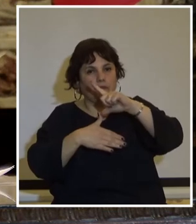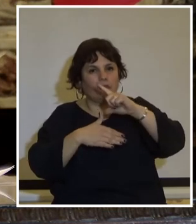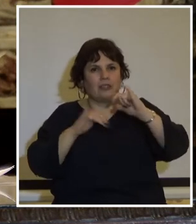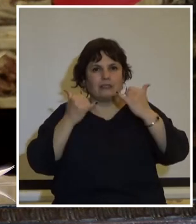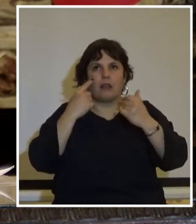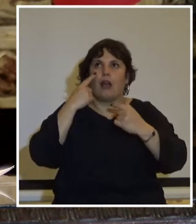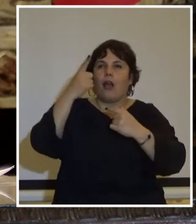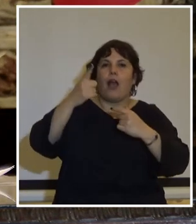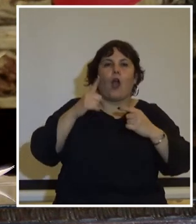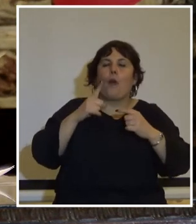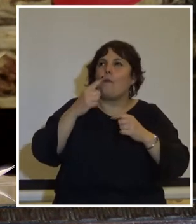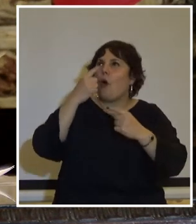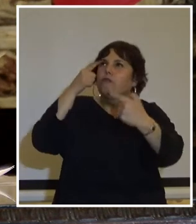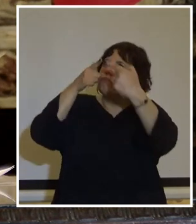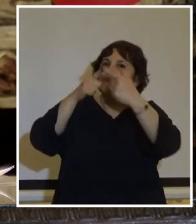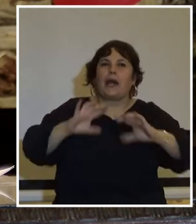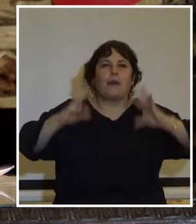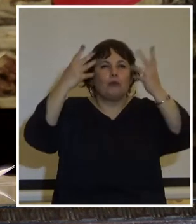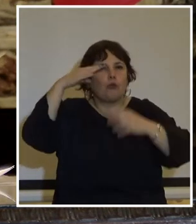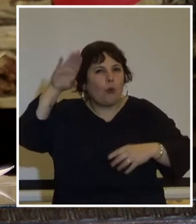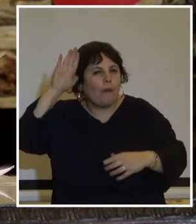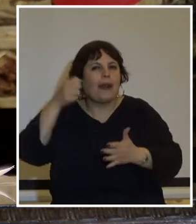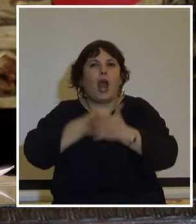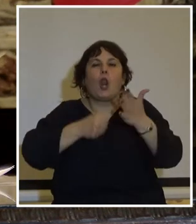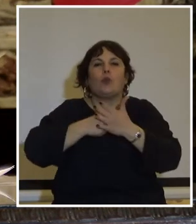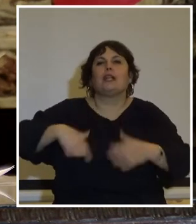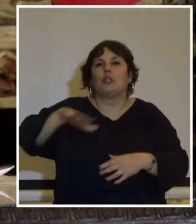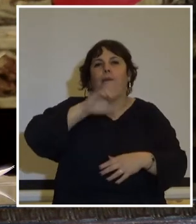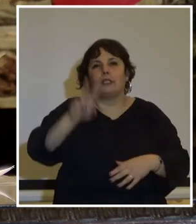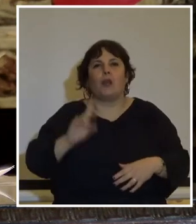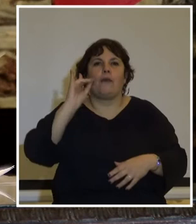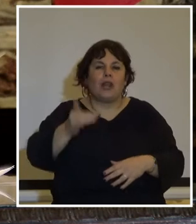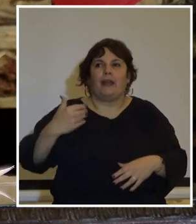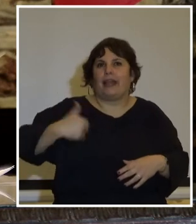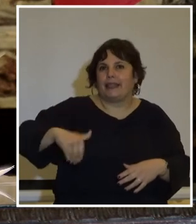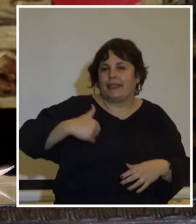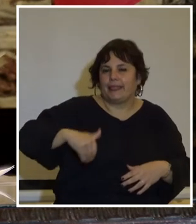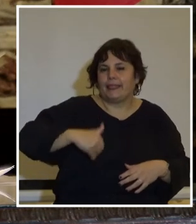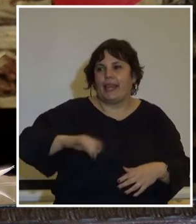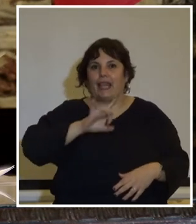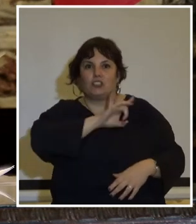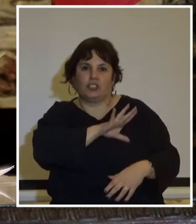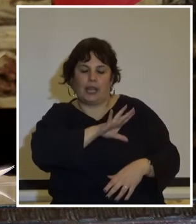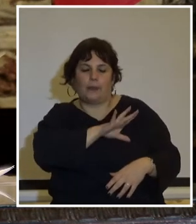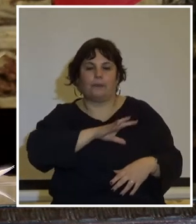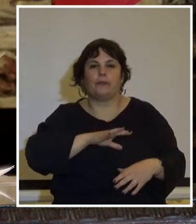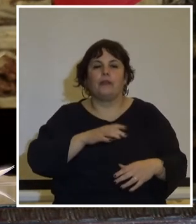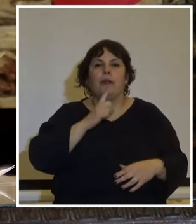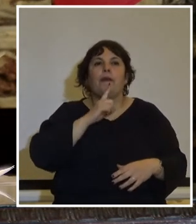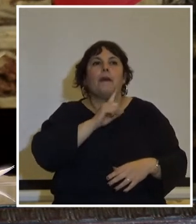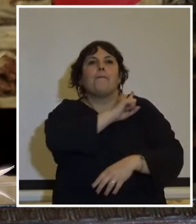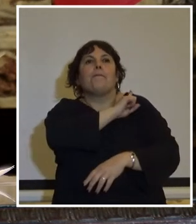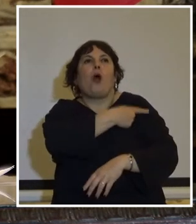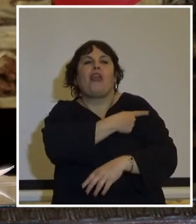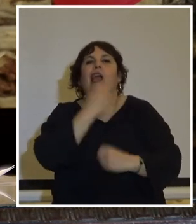faro la revolución cubana las luchas sociales en Venezuela Bolivia Argentina Chile los poderes